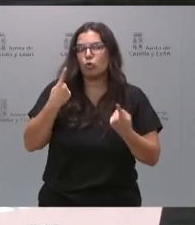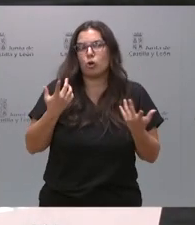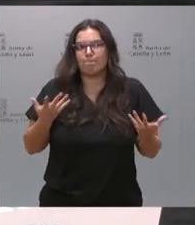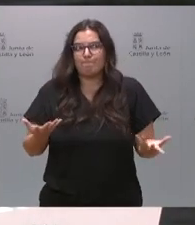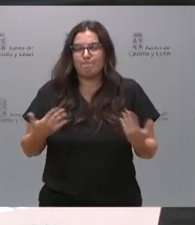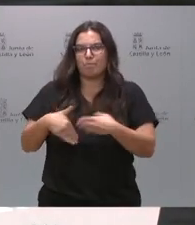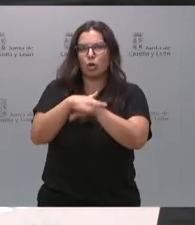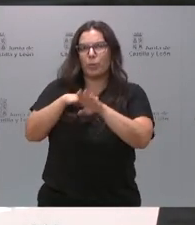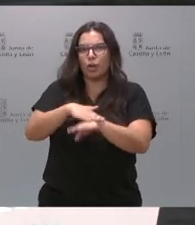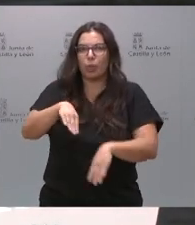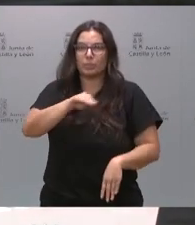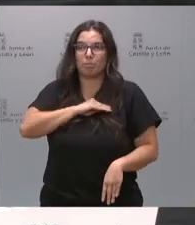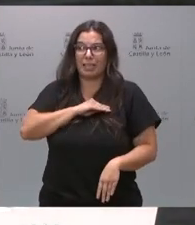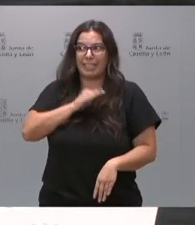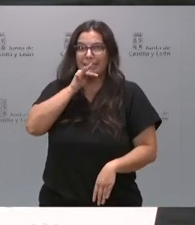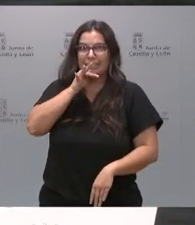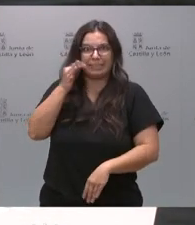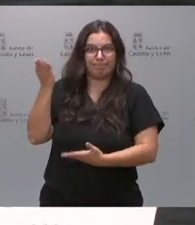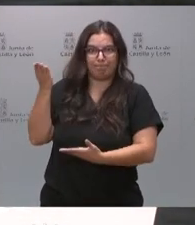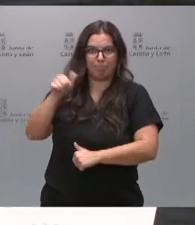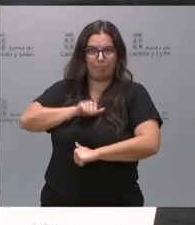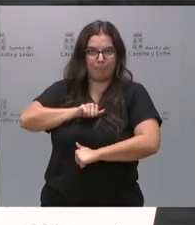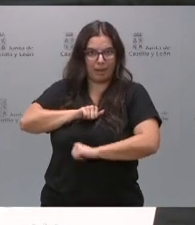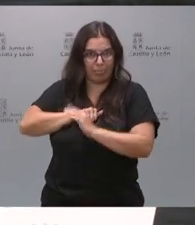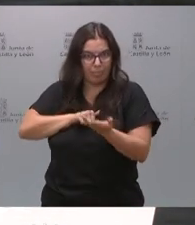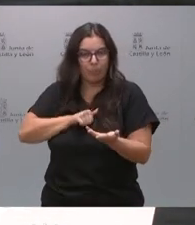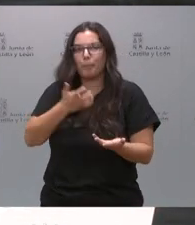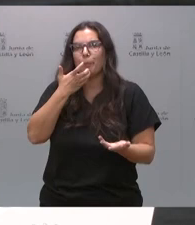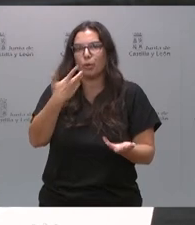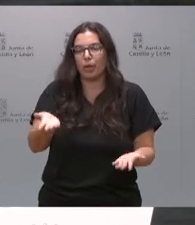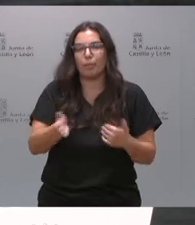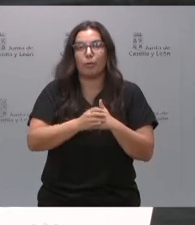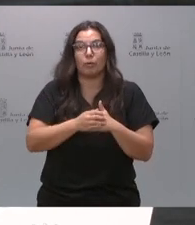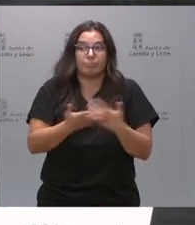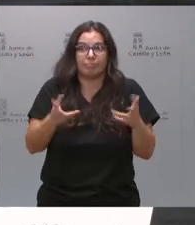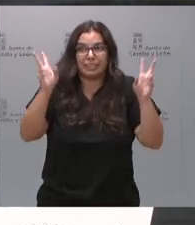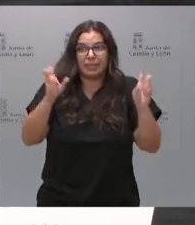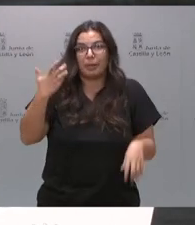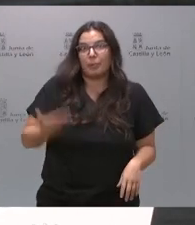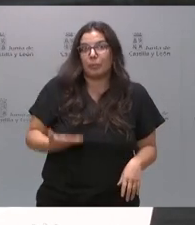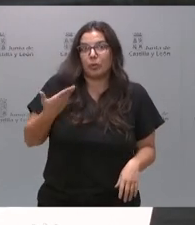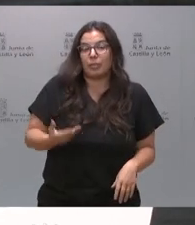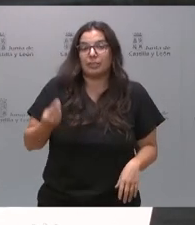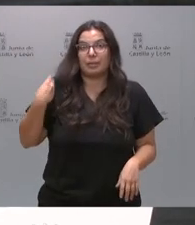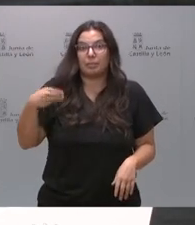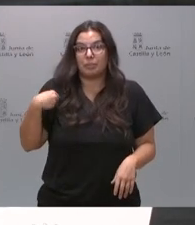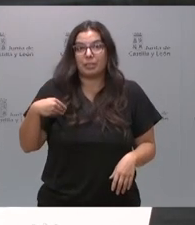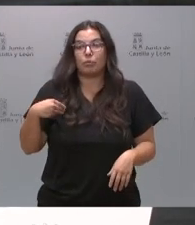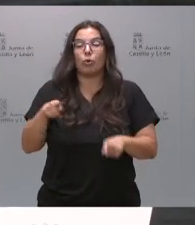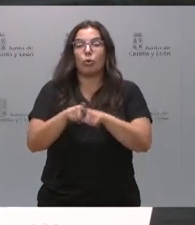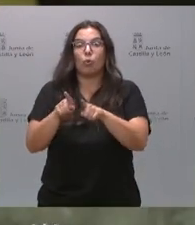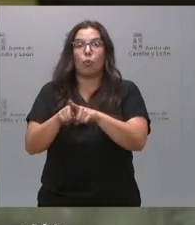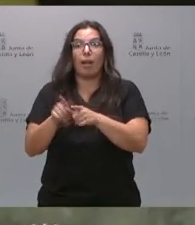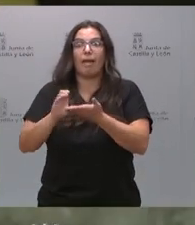el Gobierno de España no ha movido ficha. No sé, por ejemplo, algo tan importante como son las entregas a cuenta.